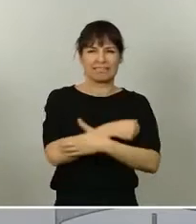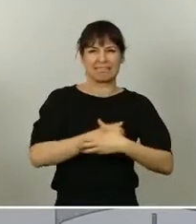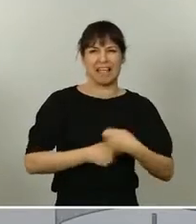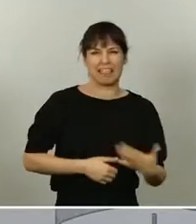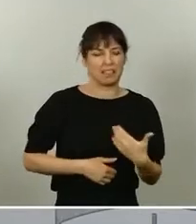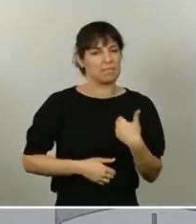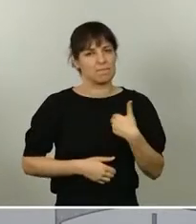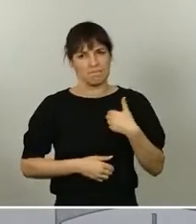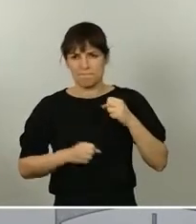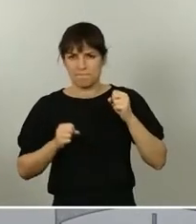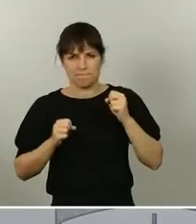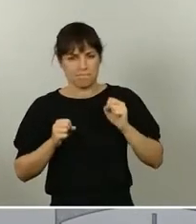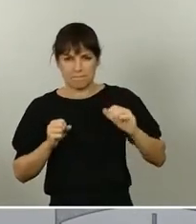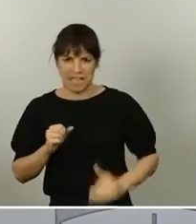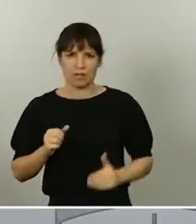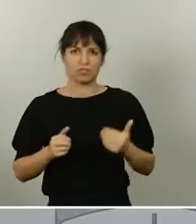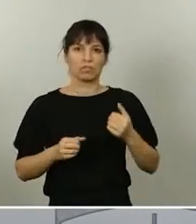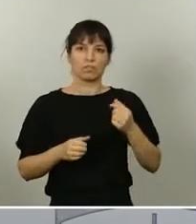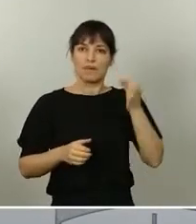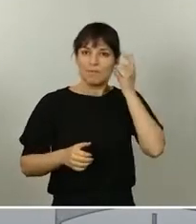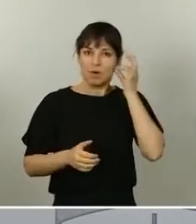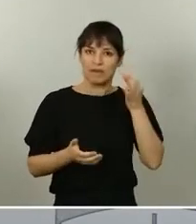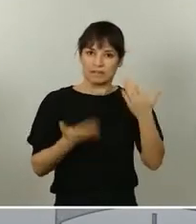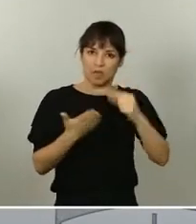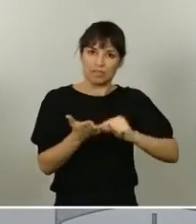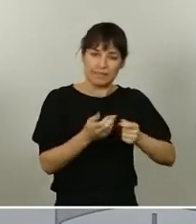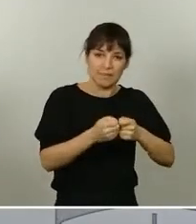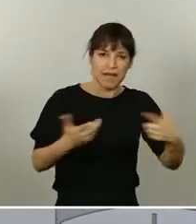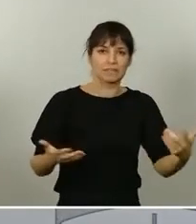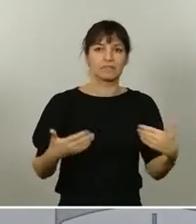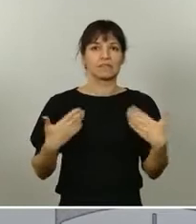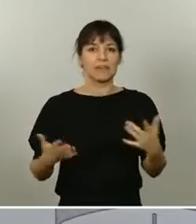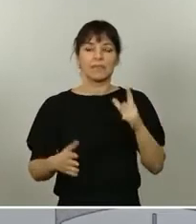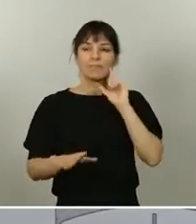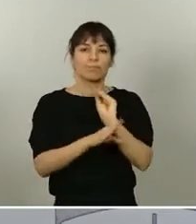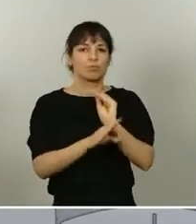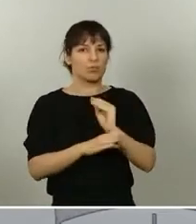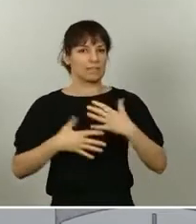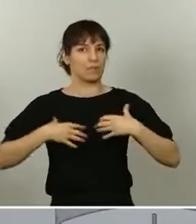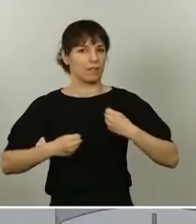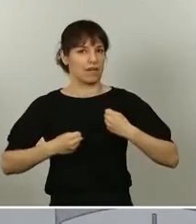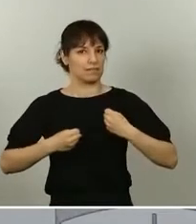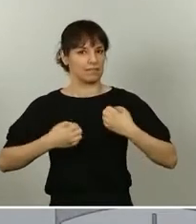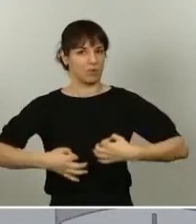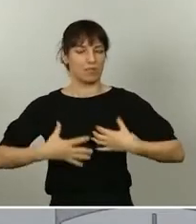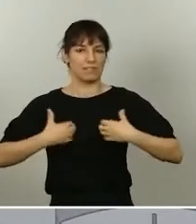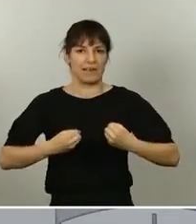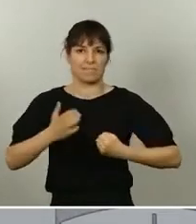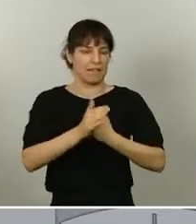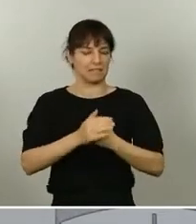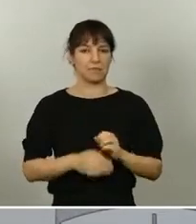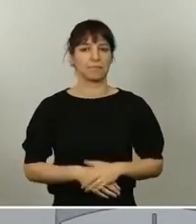turística y la población autóctona con la máxima seguridad sanitaria. España no es cualquier país cuando se trata de turismo,